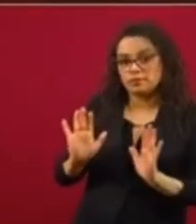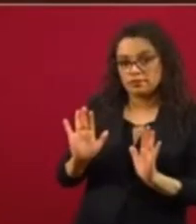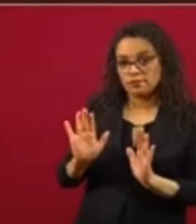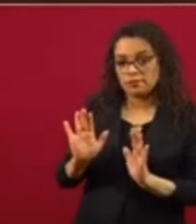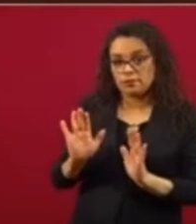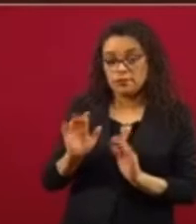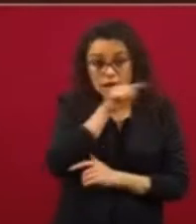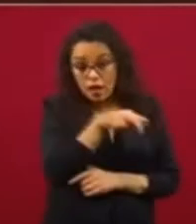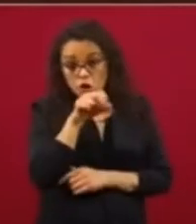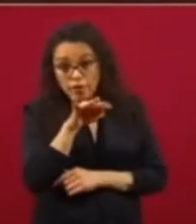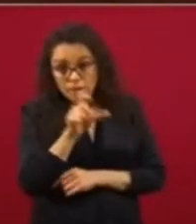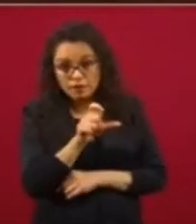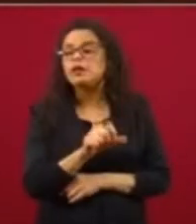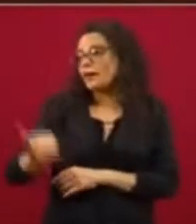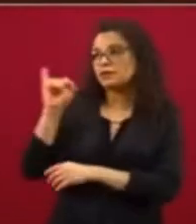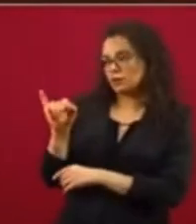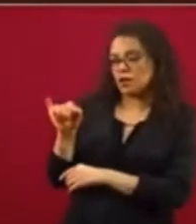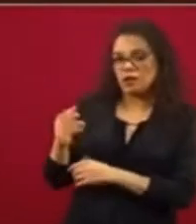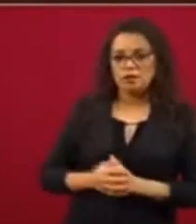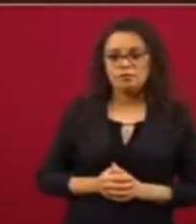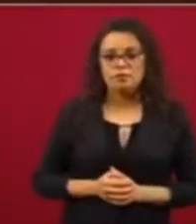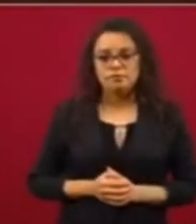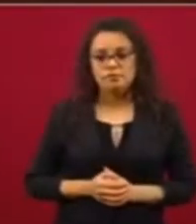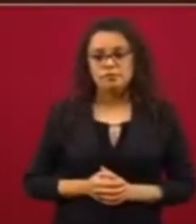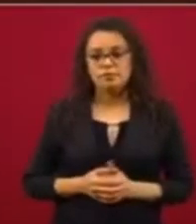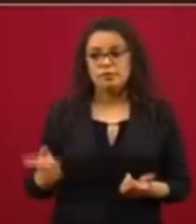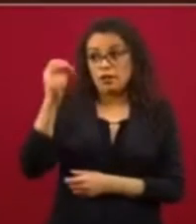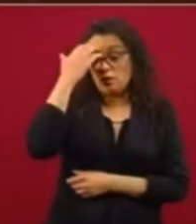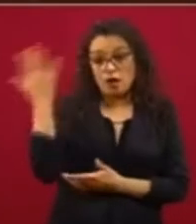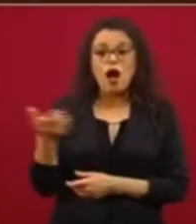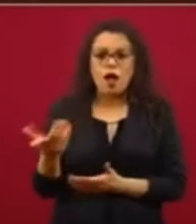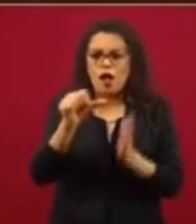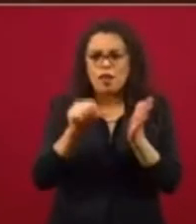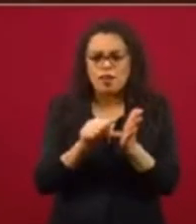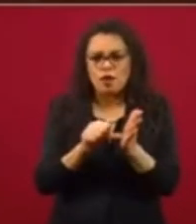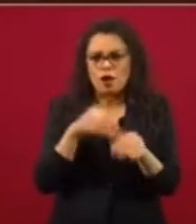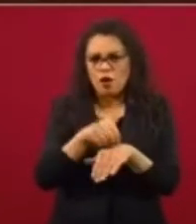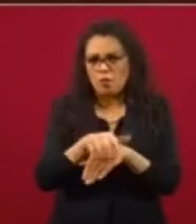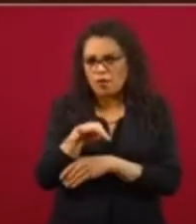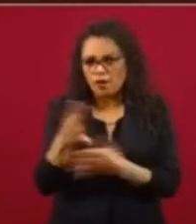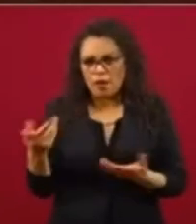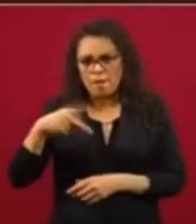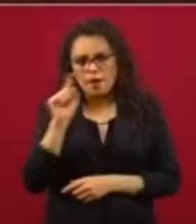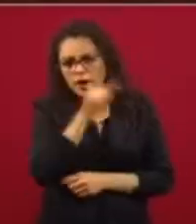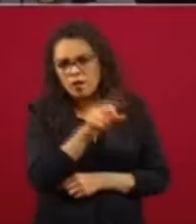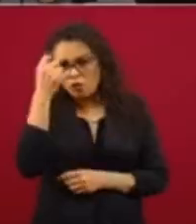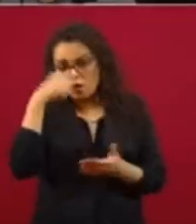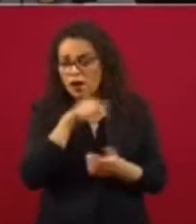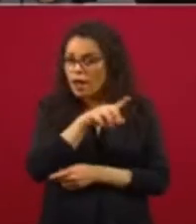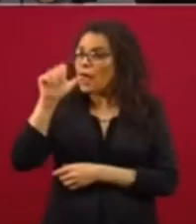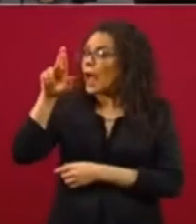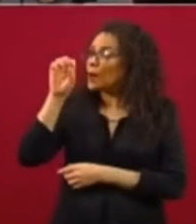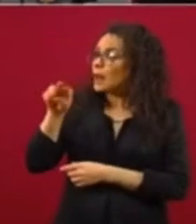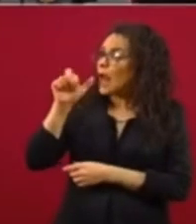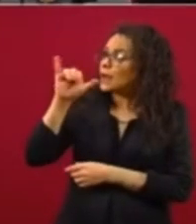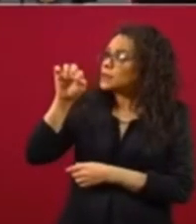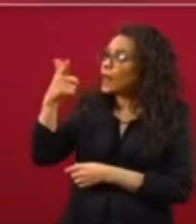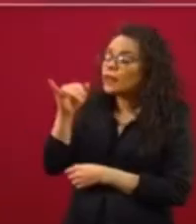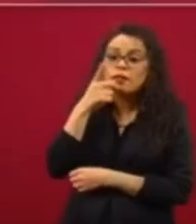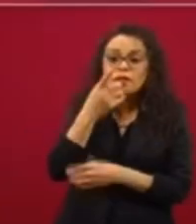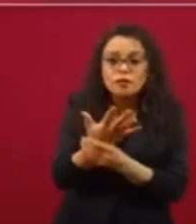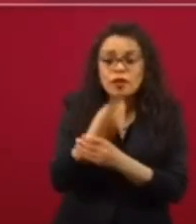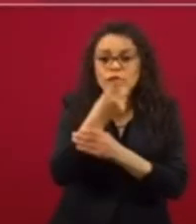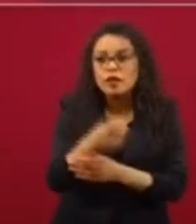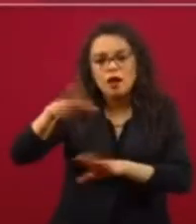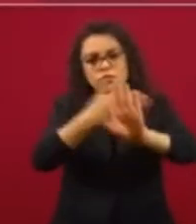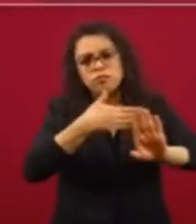porque luego… Usted no le crea así nada, no los conoce. No le crea al artículo 19, no hay problema. Pero a Carmen Aristegui no le cree. Los testimonios que está pasando, los